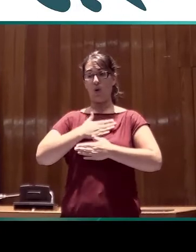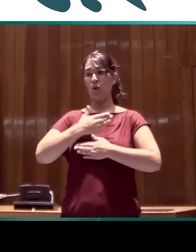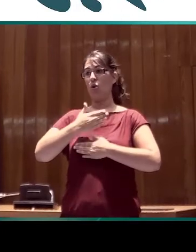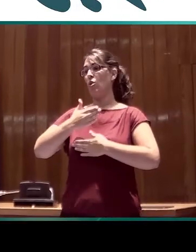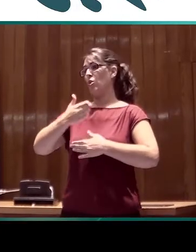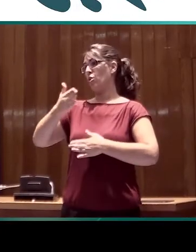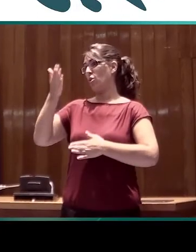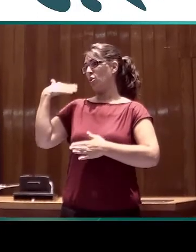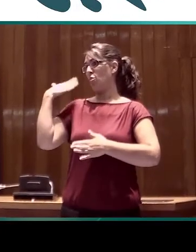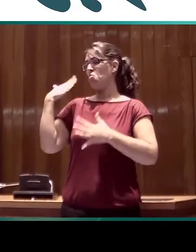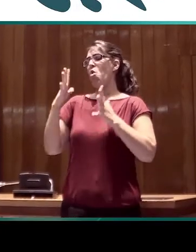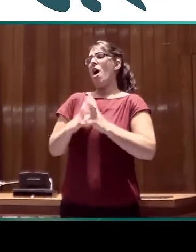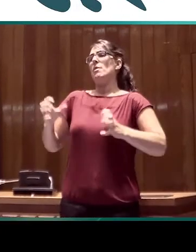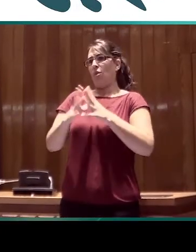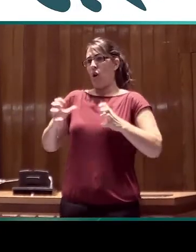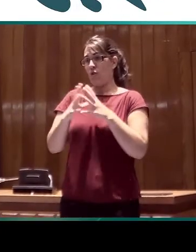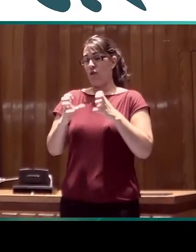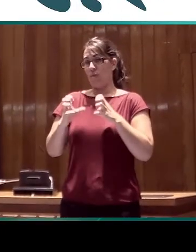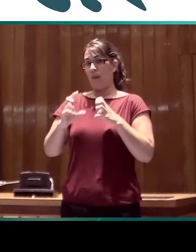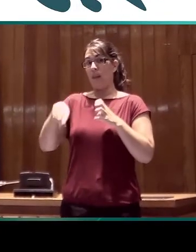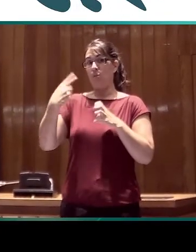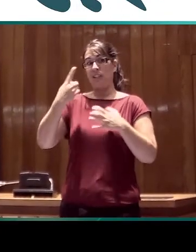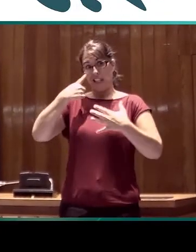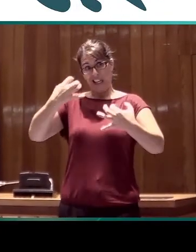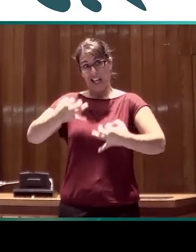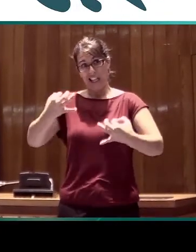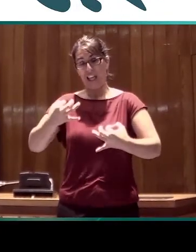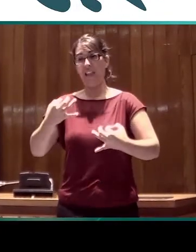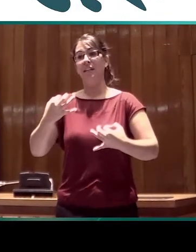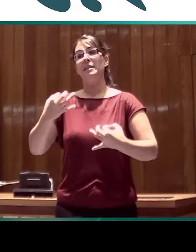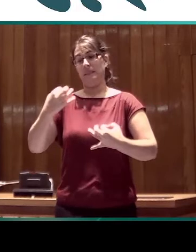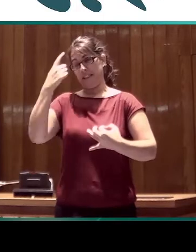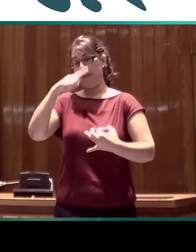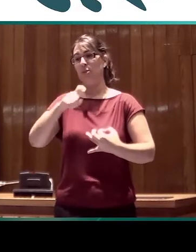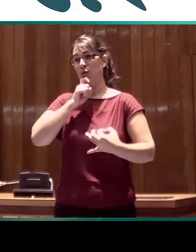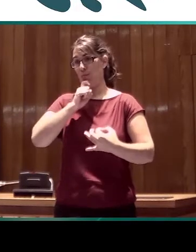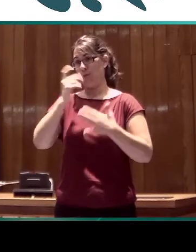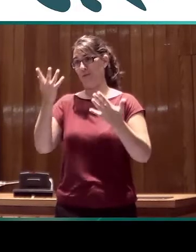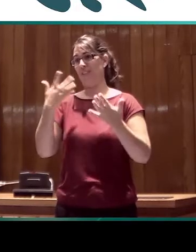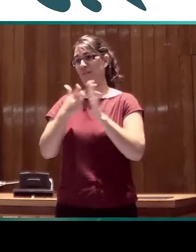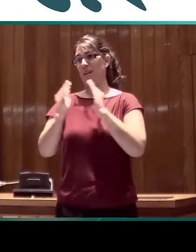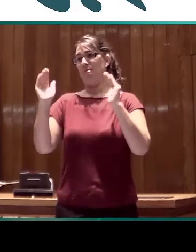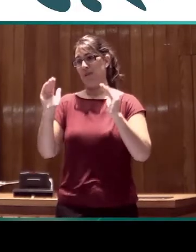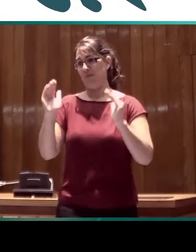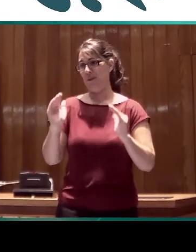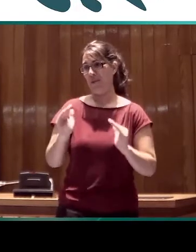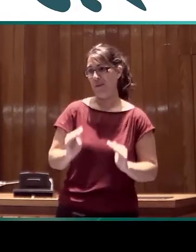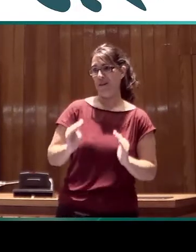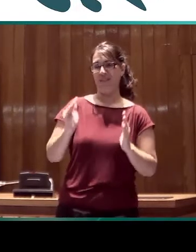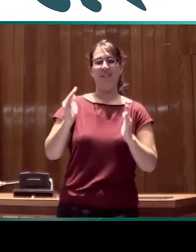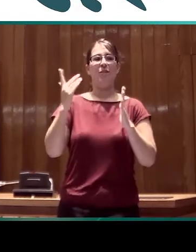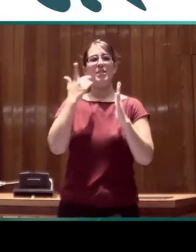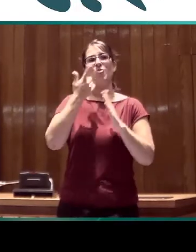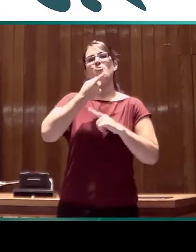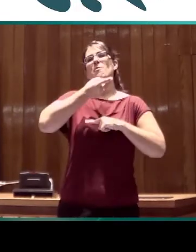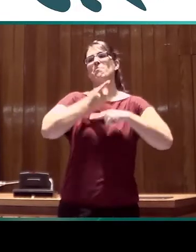muy ambicioso y que luego la realidad me irá poniendo en mi sitio, seguramente. En el sentido de que vamos a tener que ir